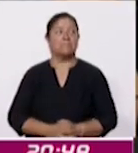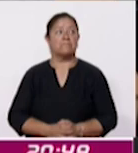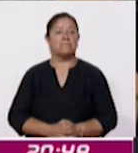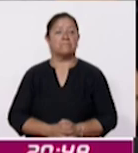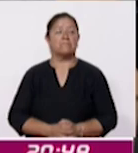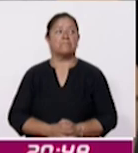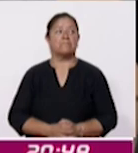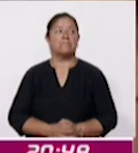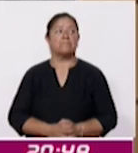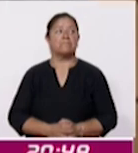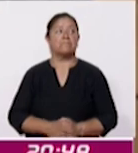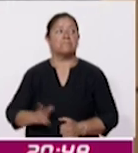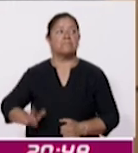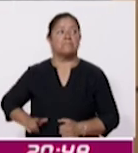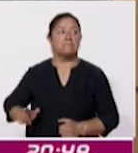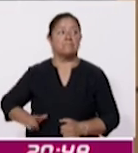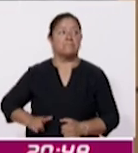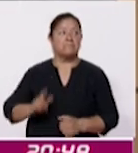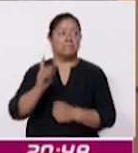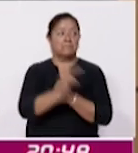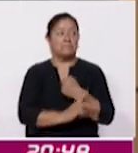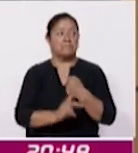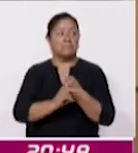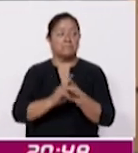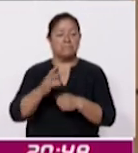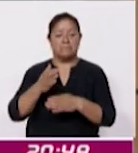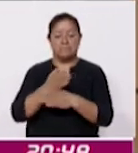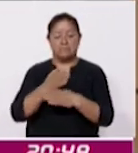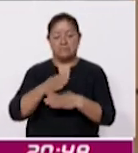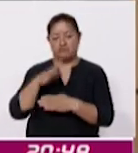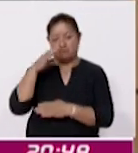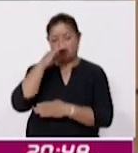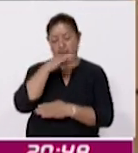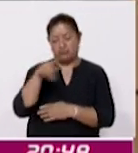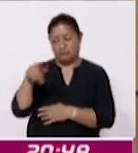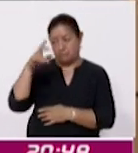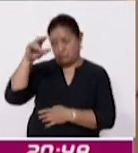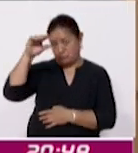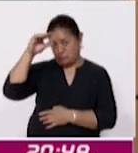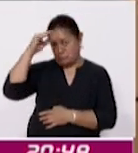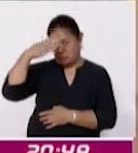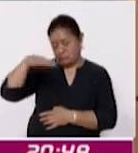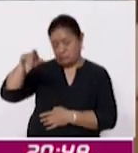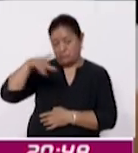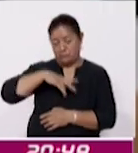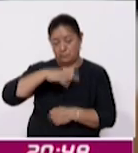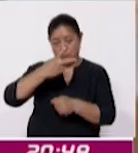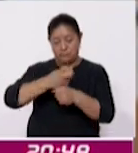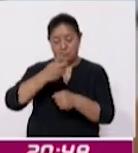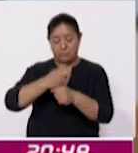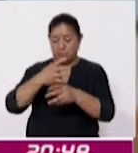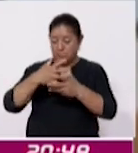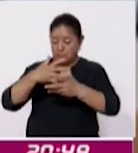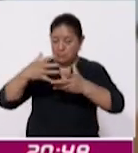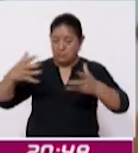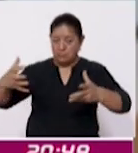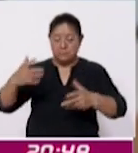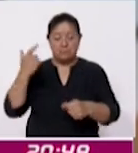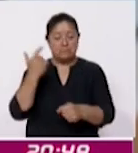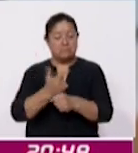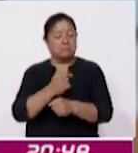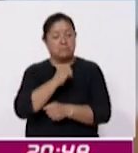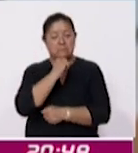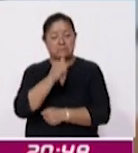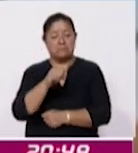Según el gobierno del país africano y varios expertos se trataría del segundo más grande jamás encontrado en el planeta